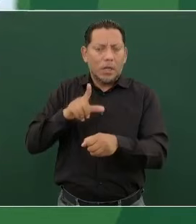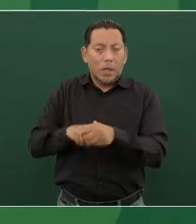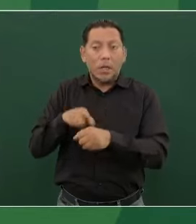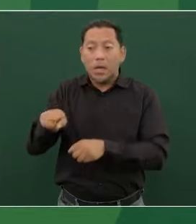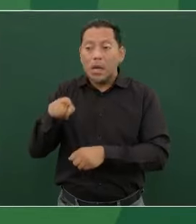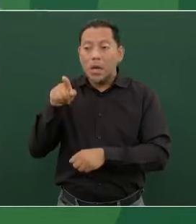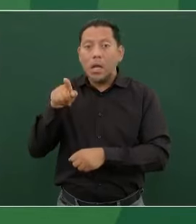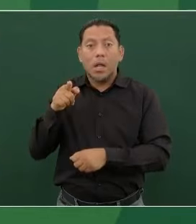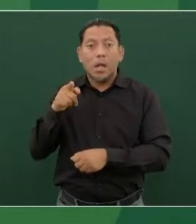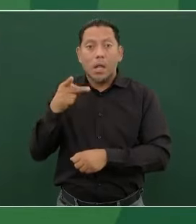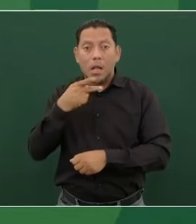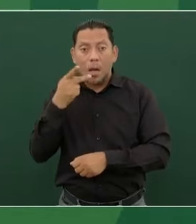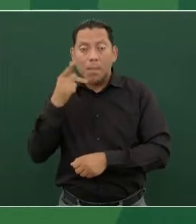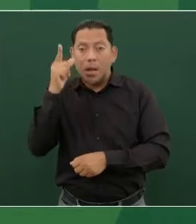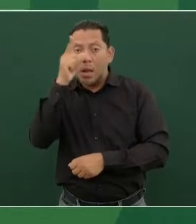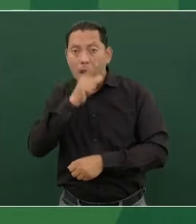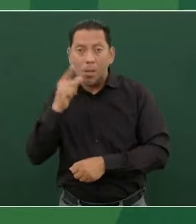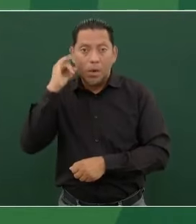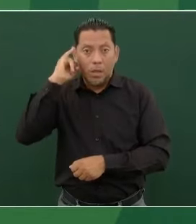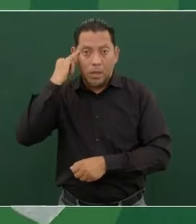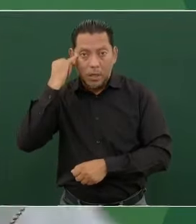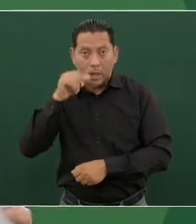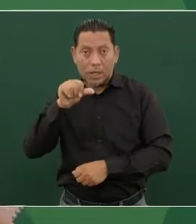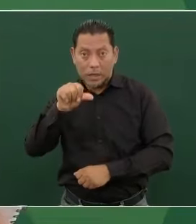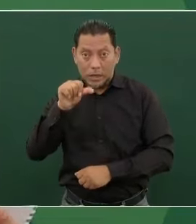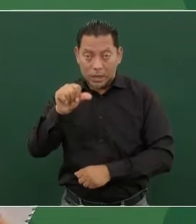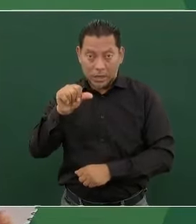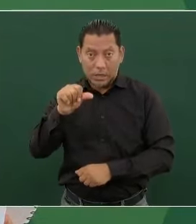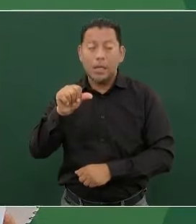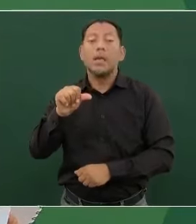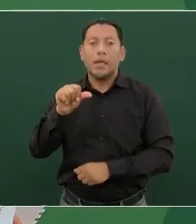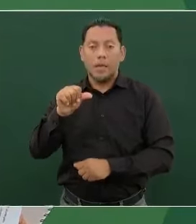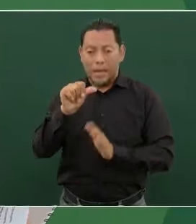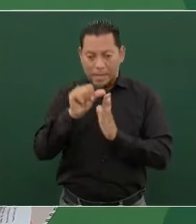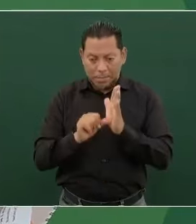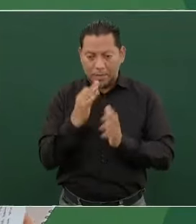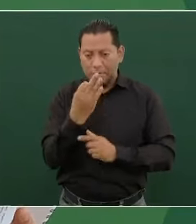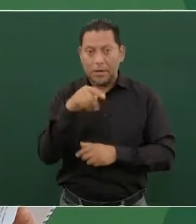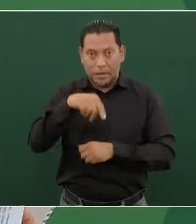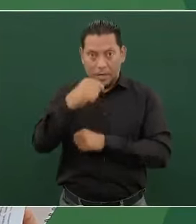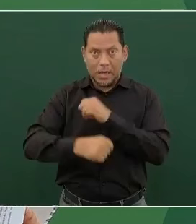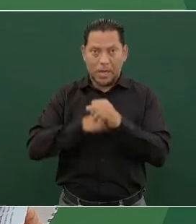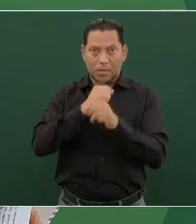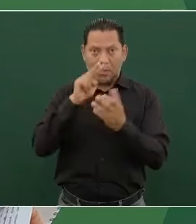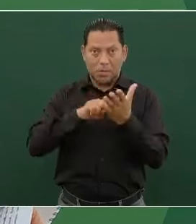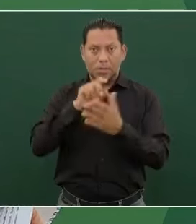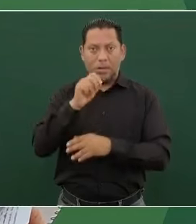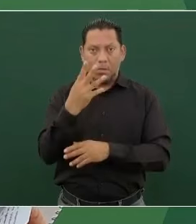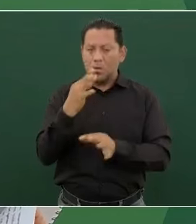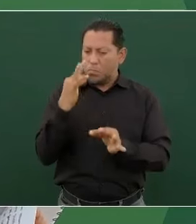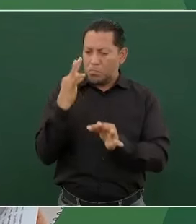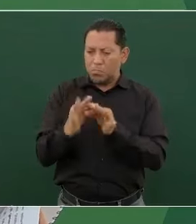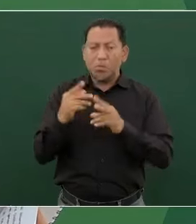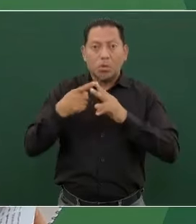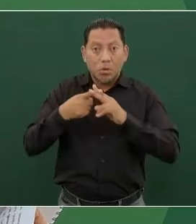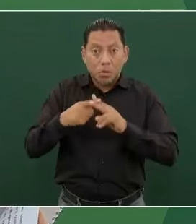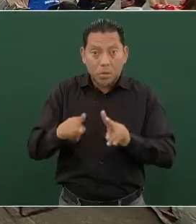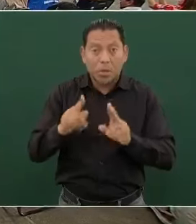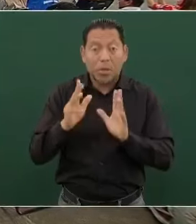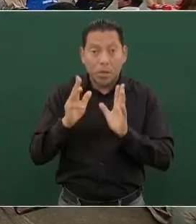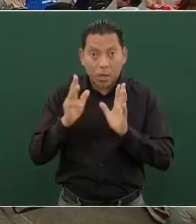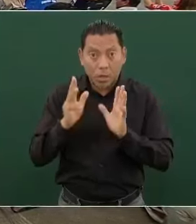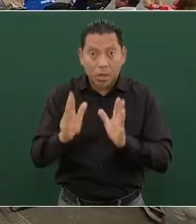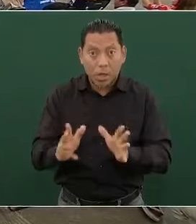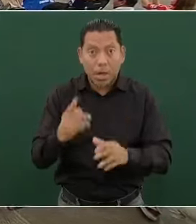16 lenguas indígenas. En febrero de este año fue inaugurada y puesta en marcha la terminal de